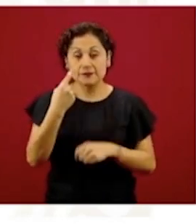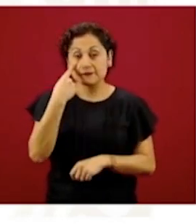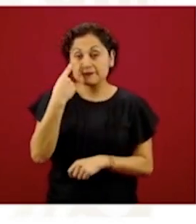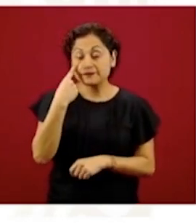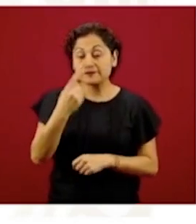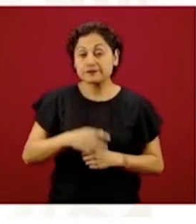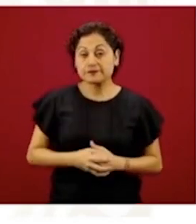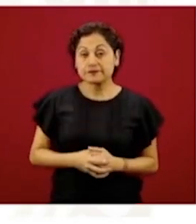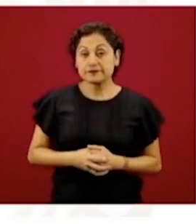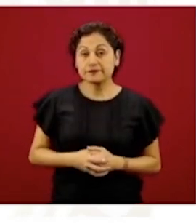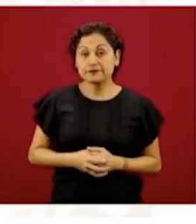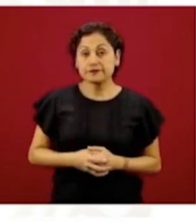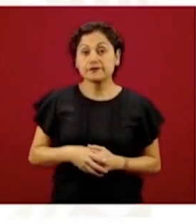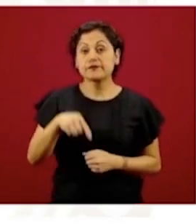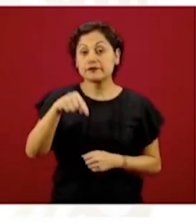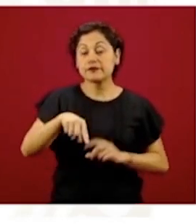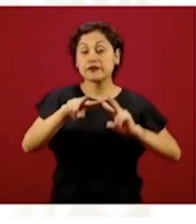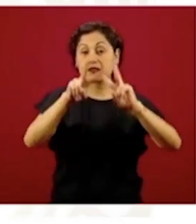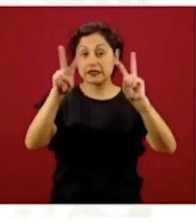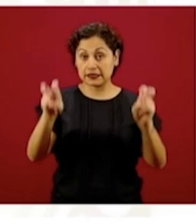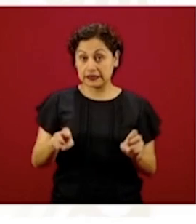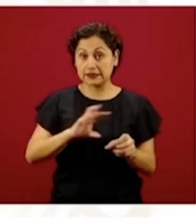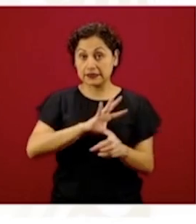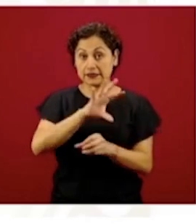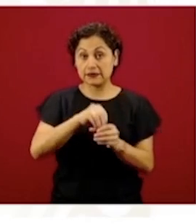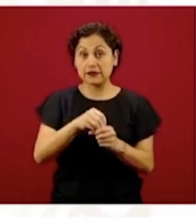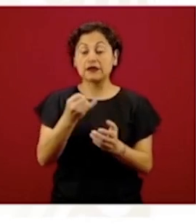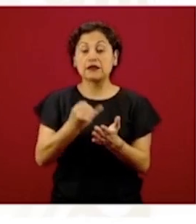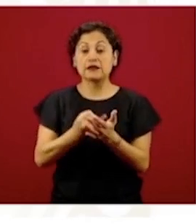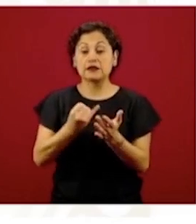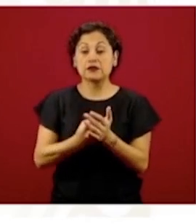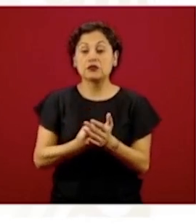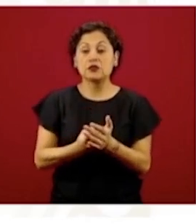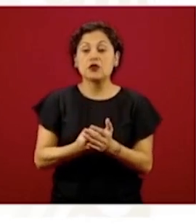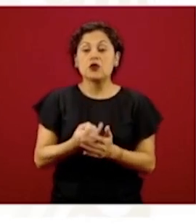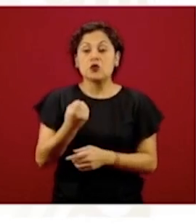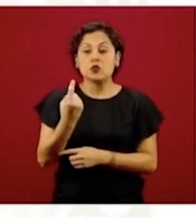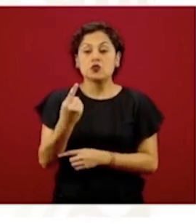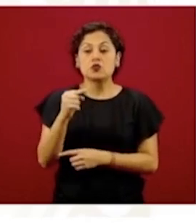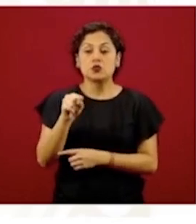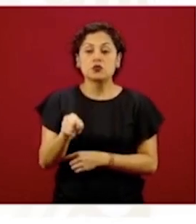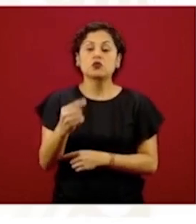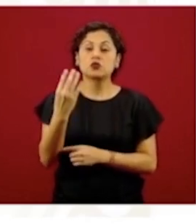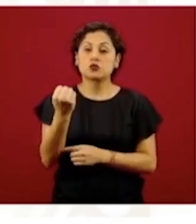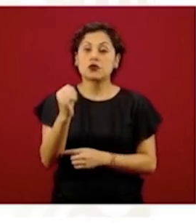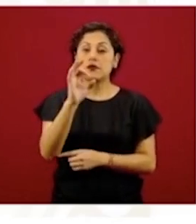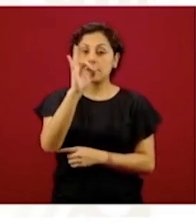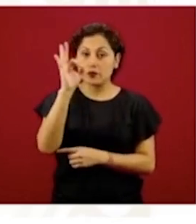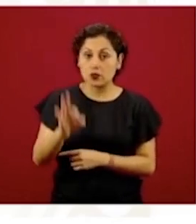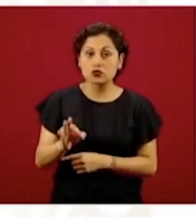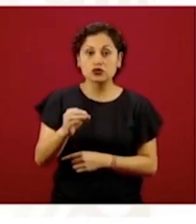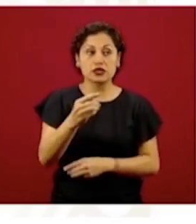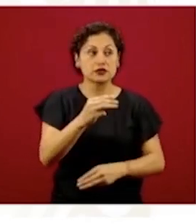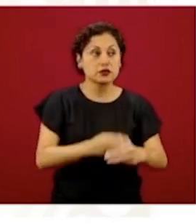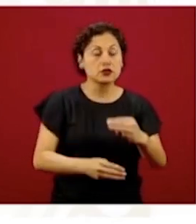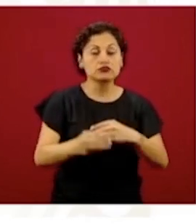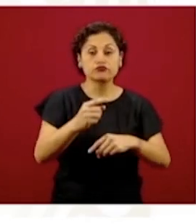este sector una participación de alrededor del 1.9 por ciento del mercado, es decir, el 1.9 por ciento de las personas